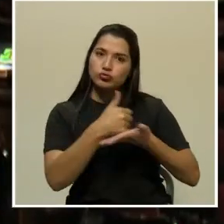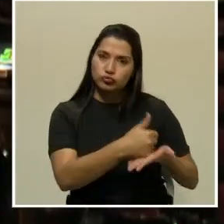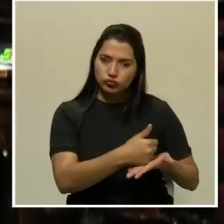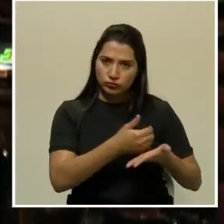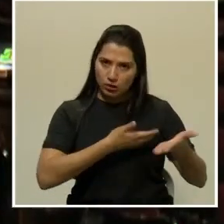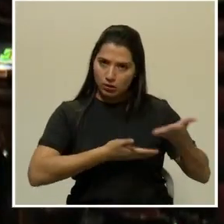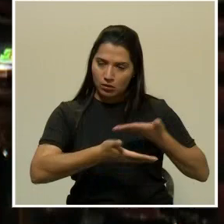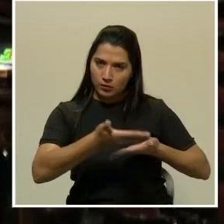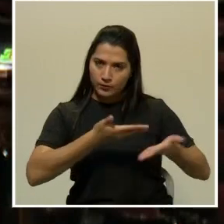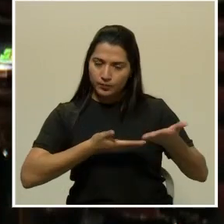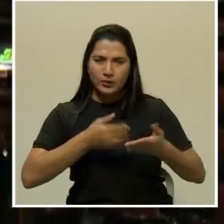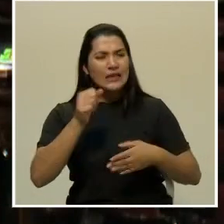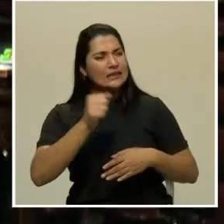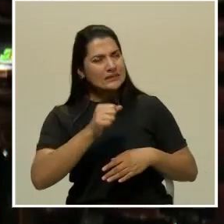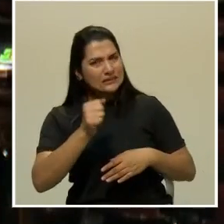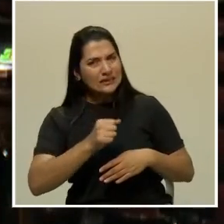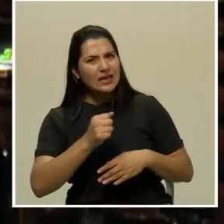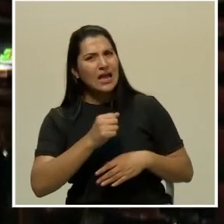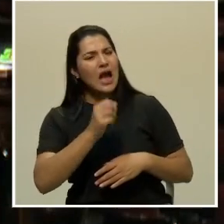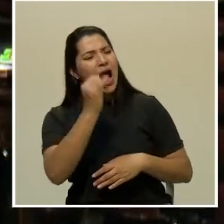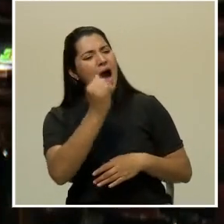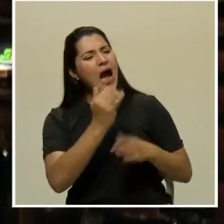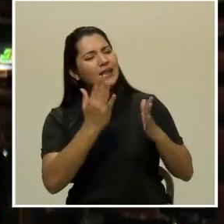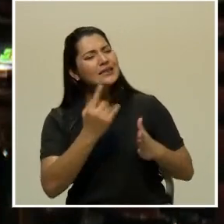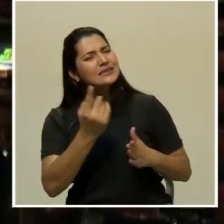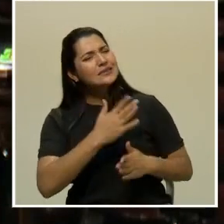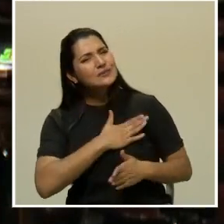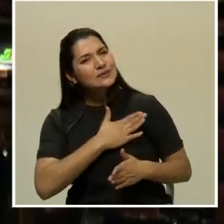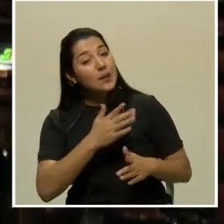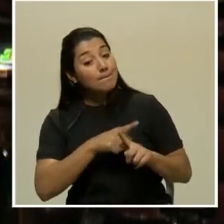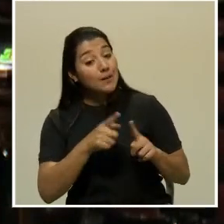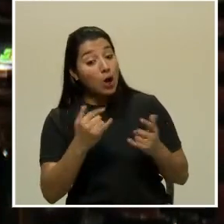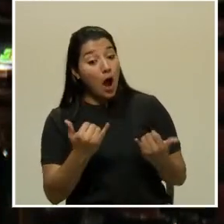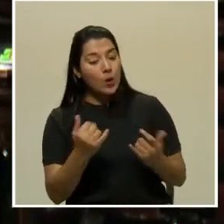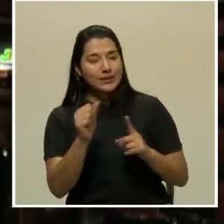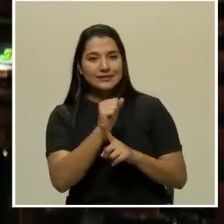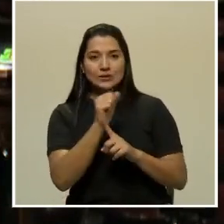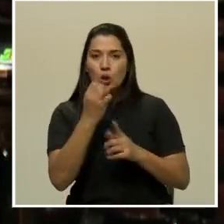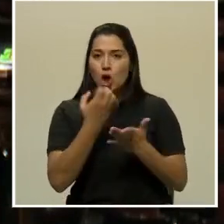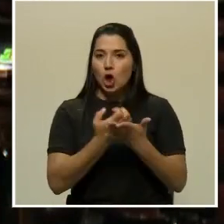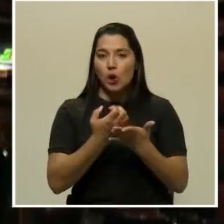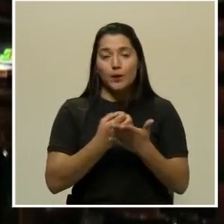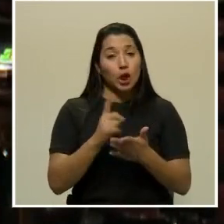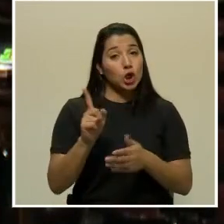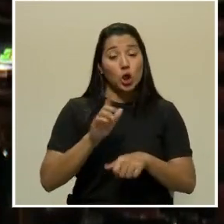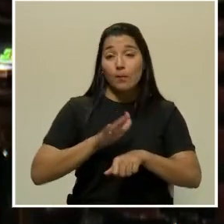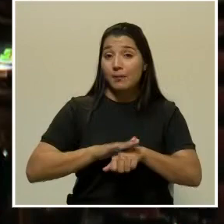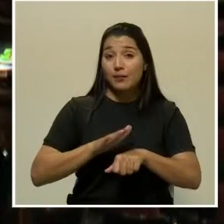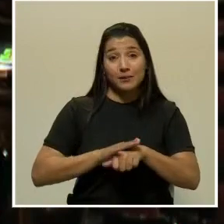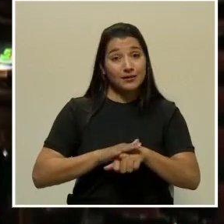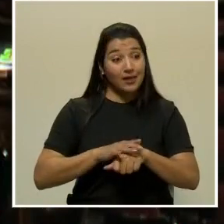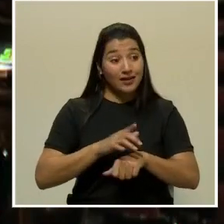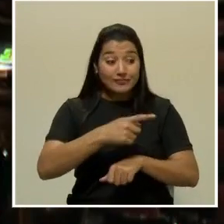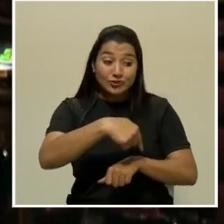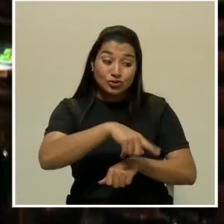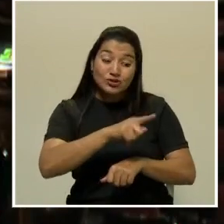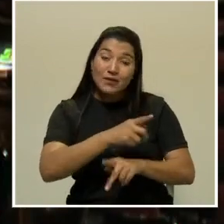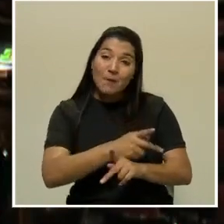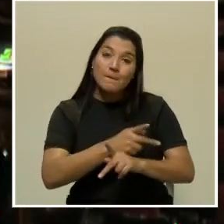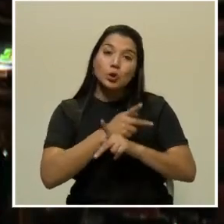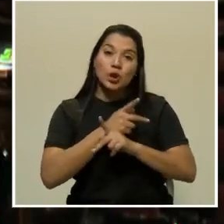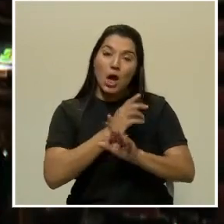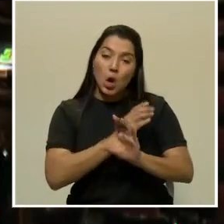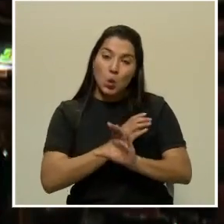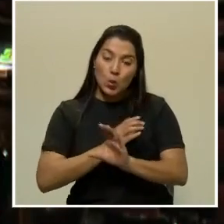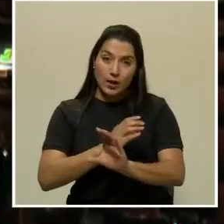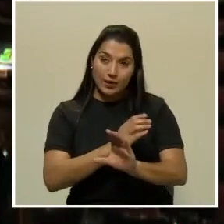siempre el artista va a estar dispuesto y todo, pero ya las condiciones económicas no se lo permiten, hay que resguardarnos, hay que cuidarnos